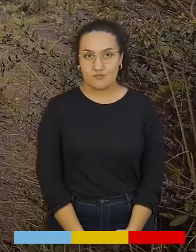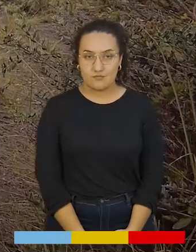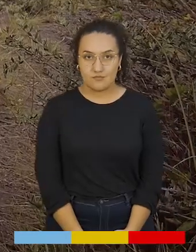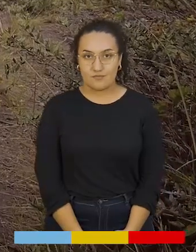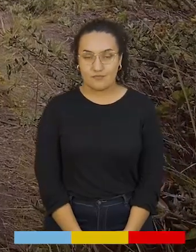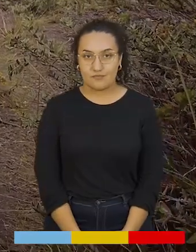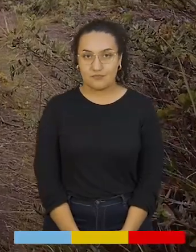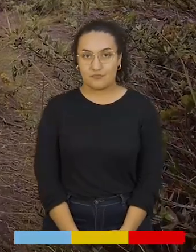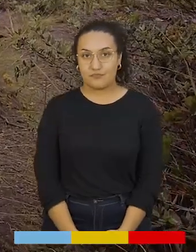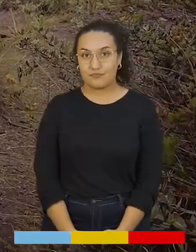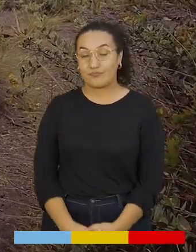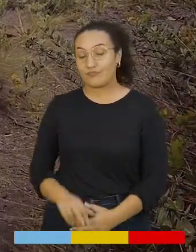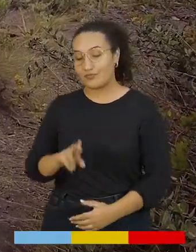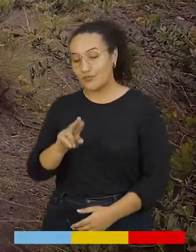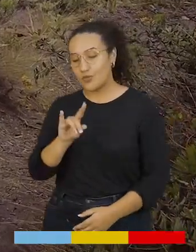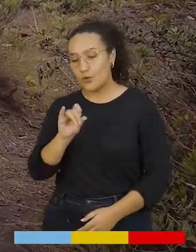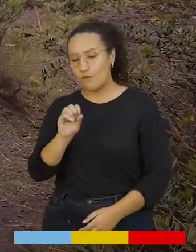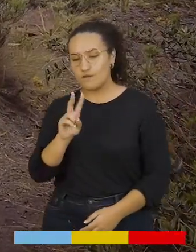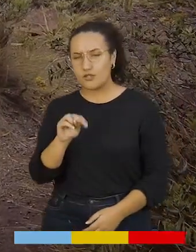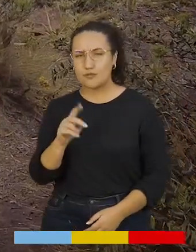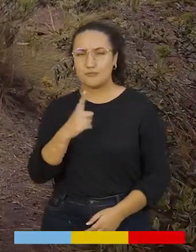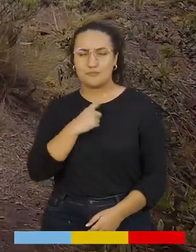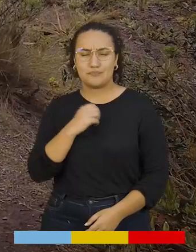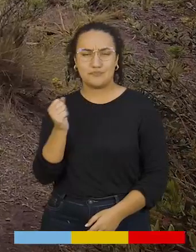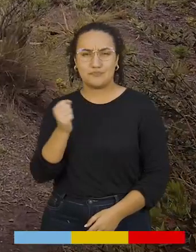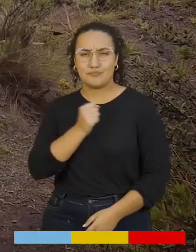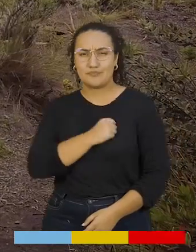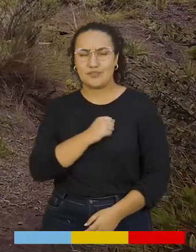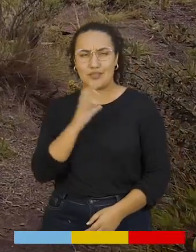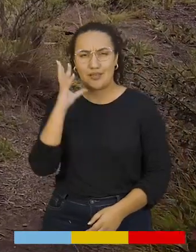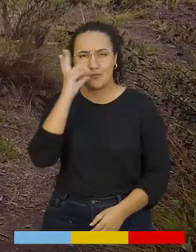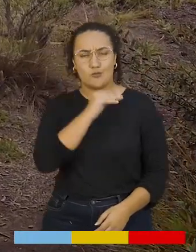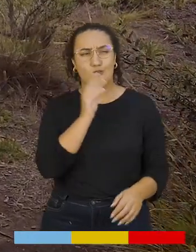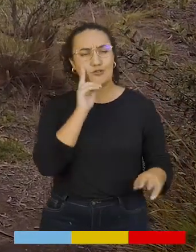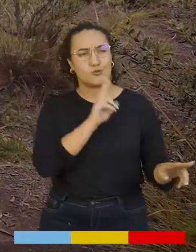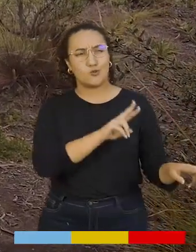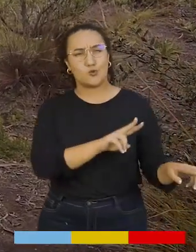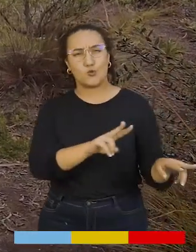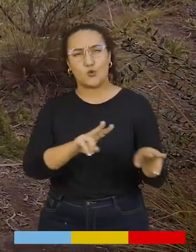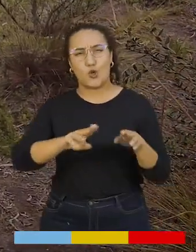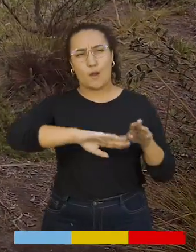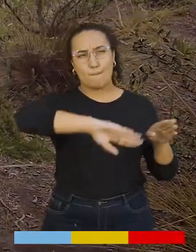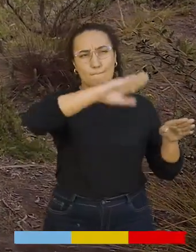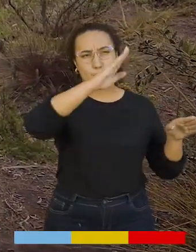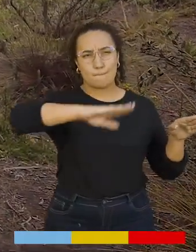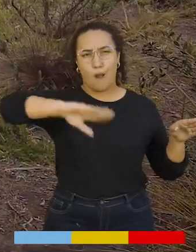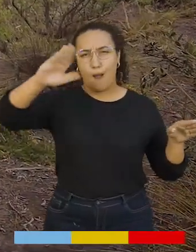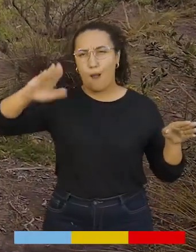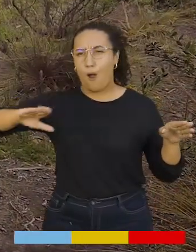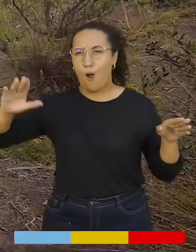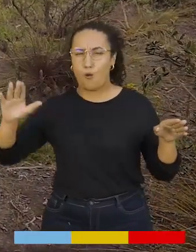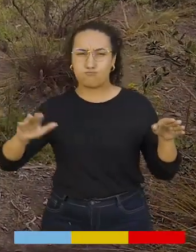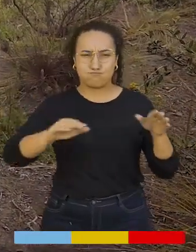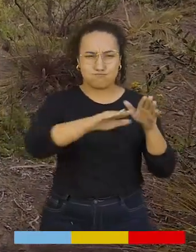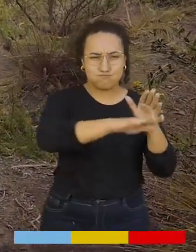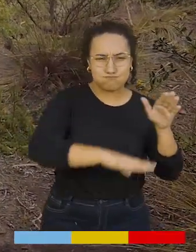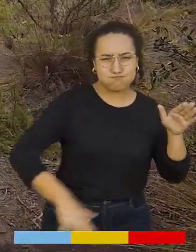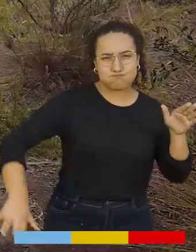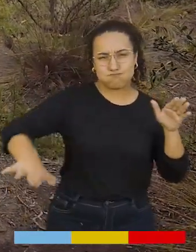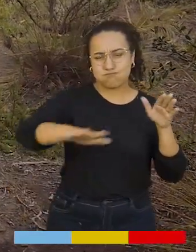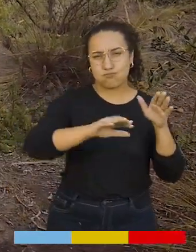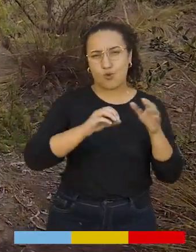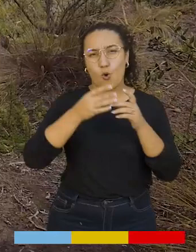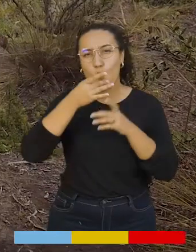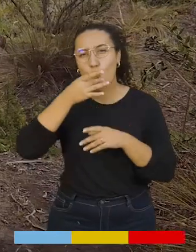Bueno, Rubén, yo estoy fascinada con esta hermosura de paisajes en donde podemos admirar todo el Valle de Ubaté, pero yo quiero que me cuente daticos